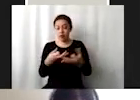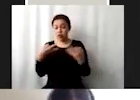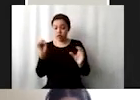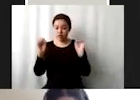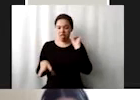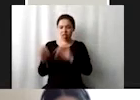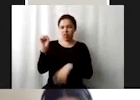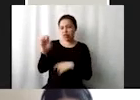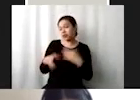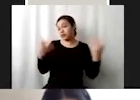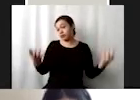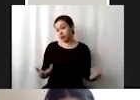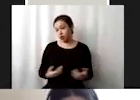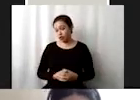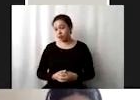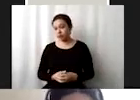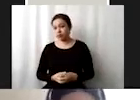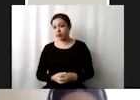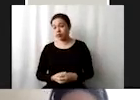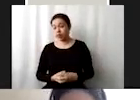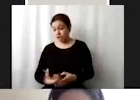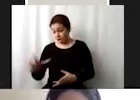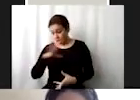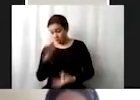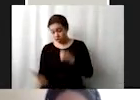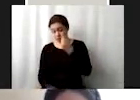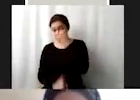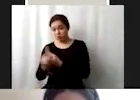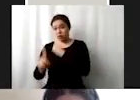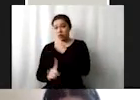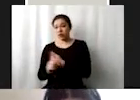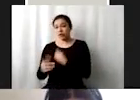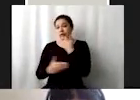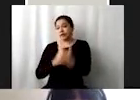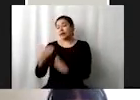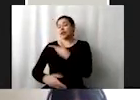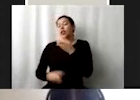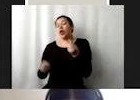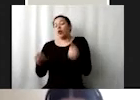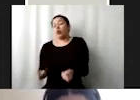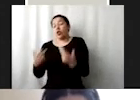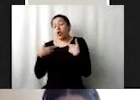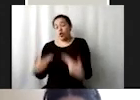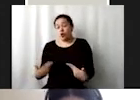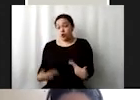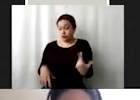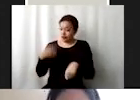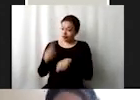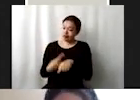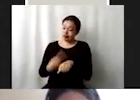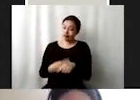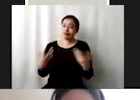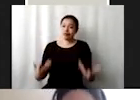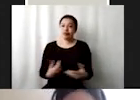tienen o sea efectos muy muy muy fuertes a la salud humana y al medio ambiente entonces en eso no vamos bien